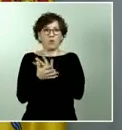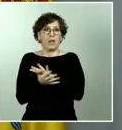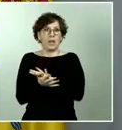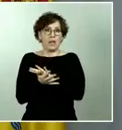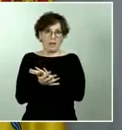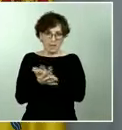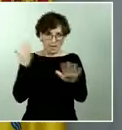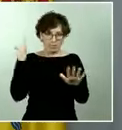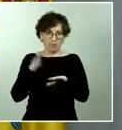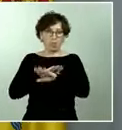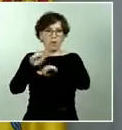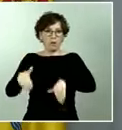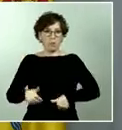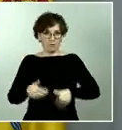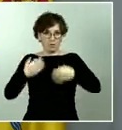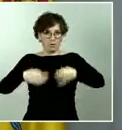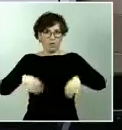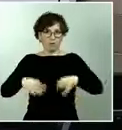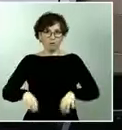a la normalidad.